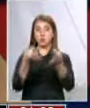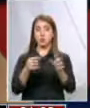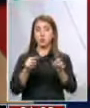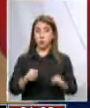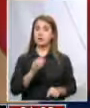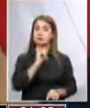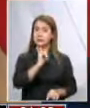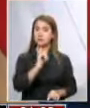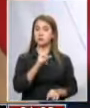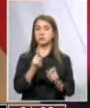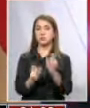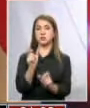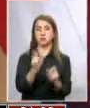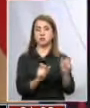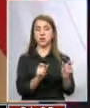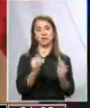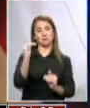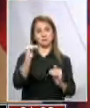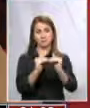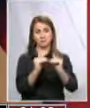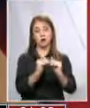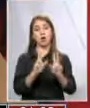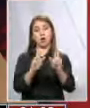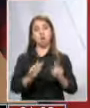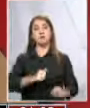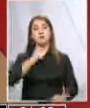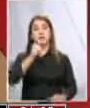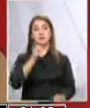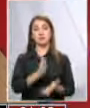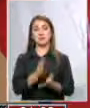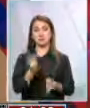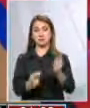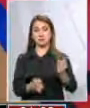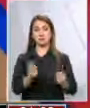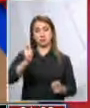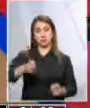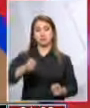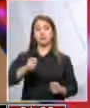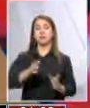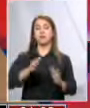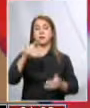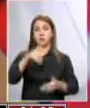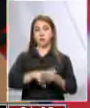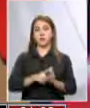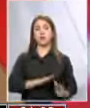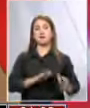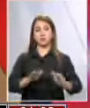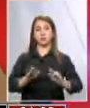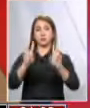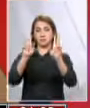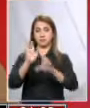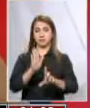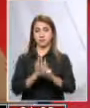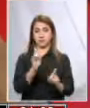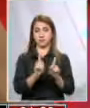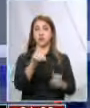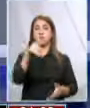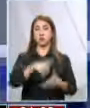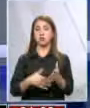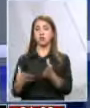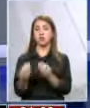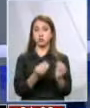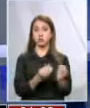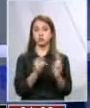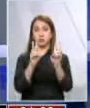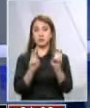ahora sí su gente está alineada y que mañana en la sala se va a votar a favor de la idea de legislar. Y en esa votación hay mucho en